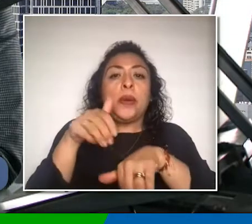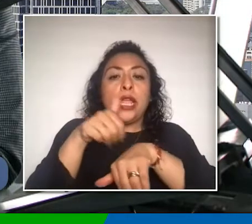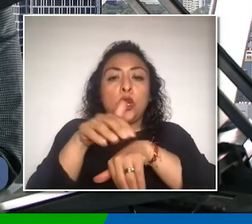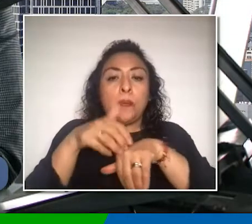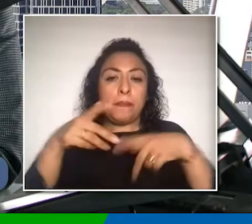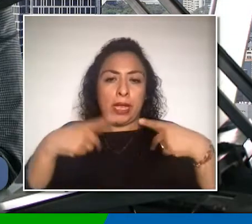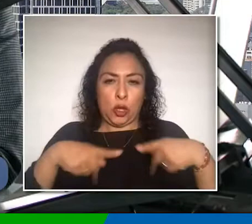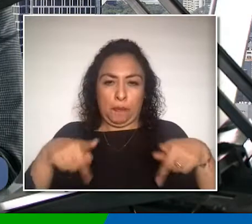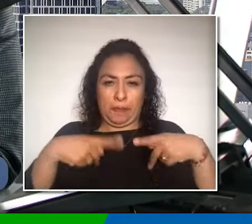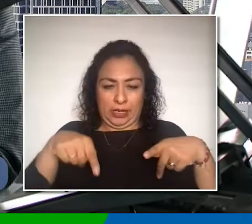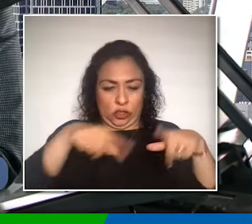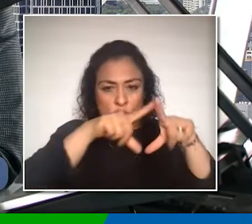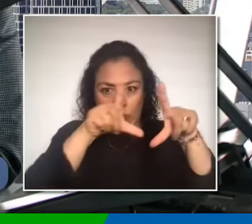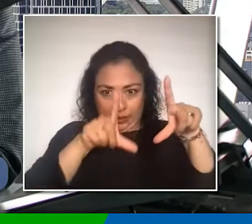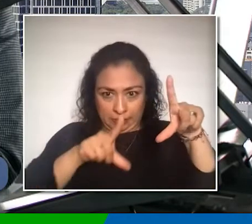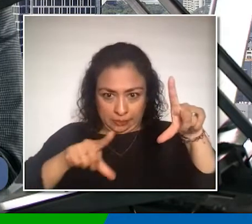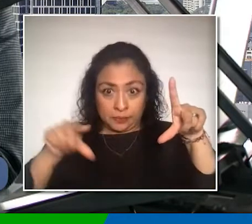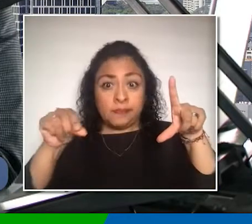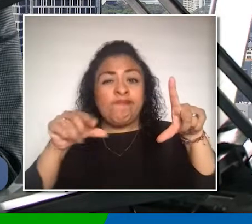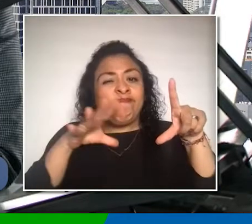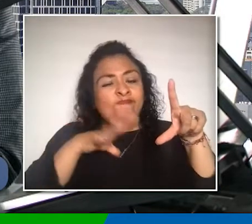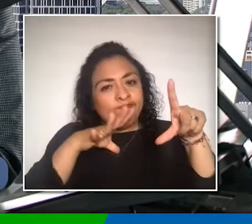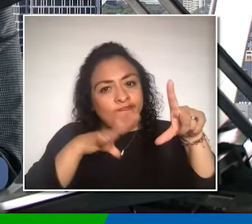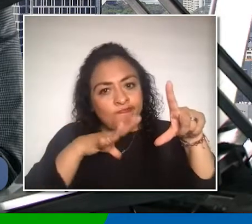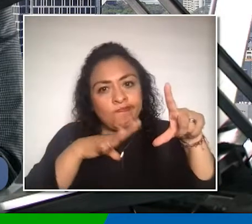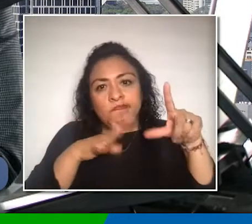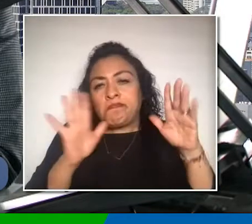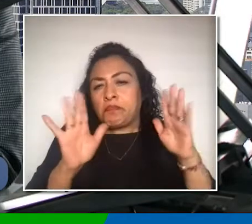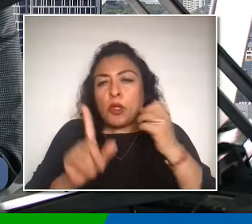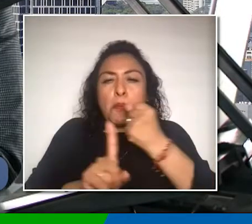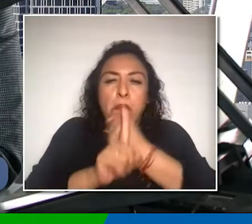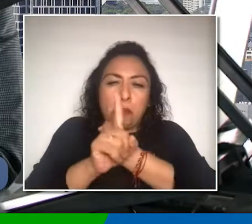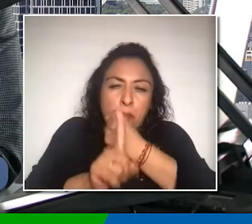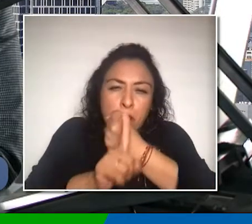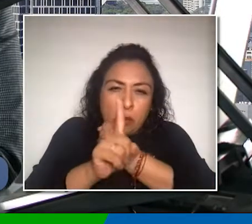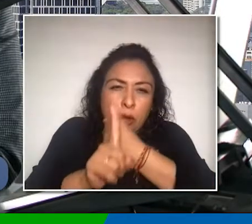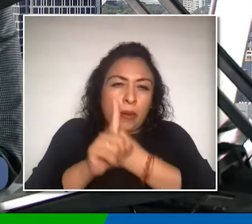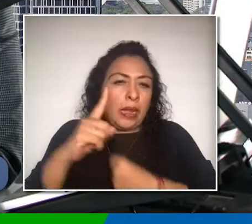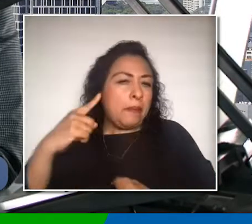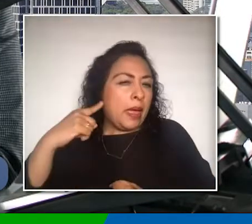tienen algún tipo de problema auditivo.